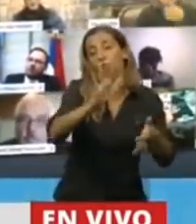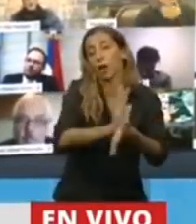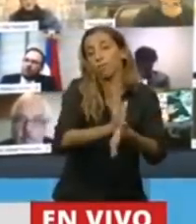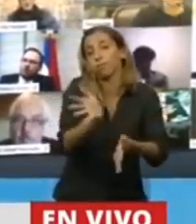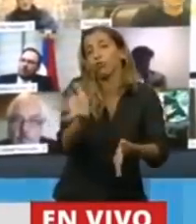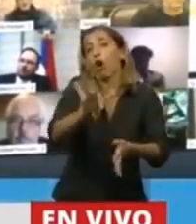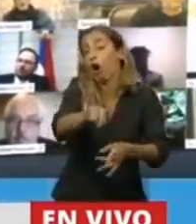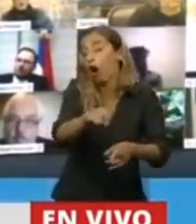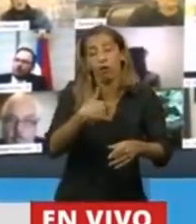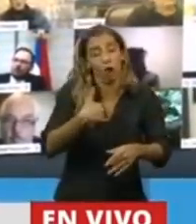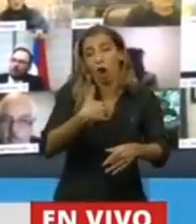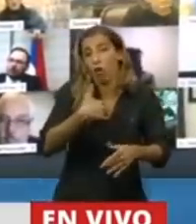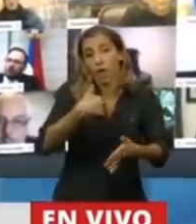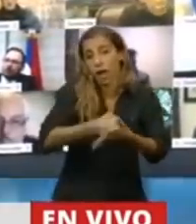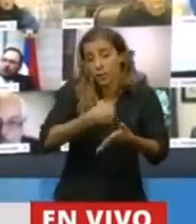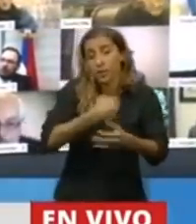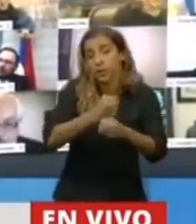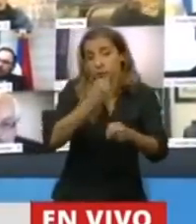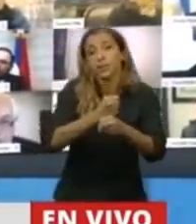en lo que es el virus,